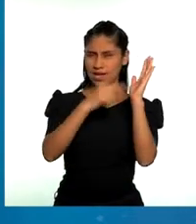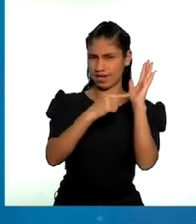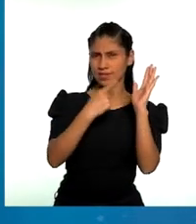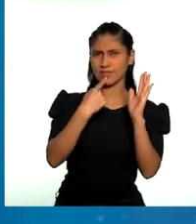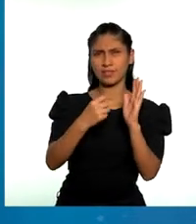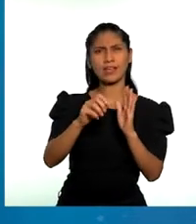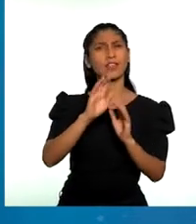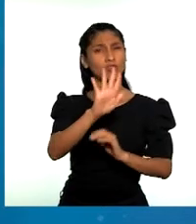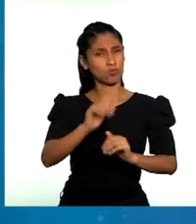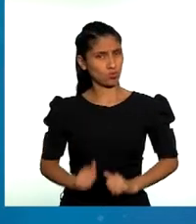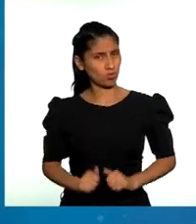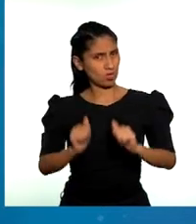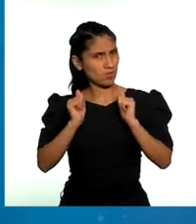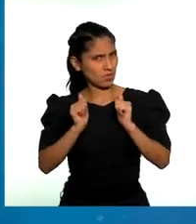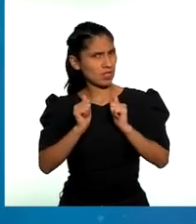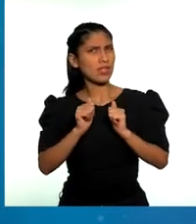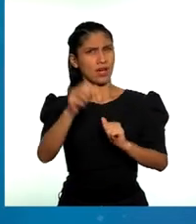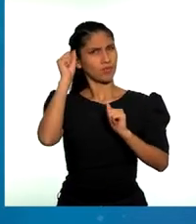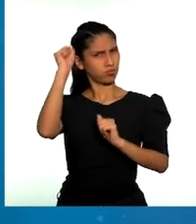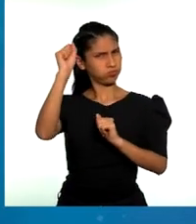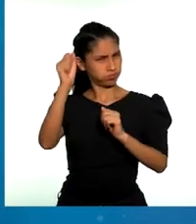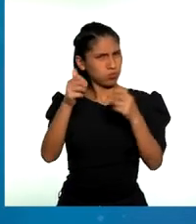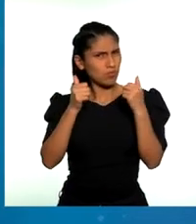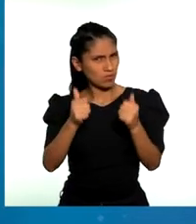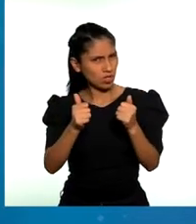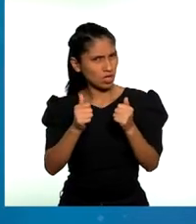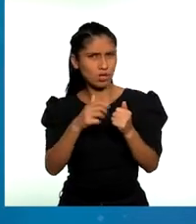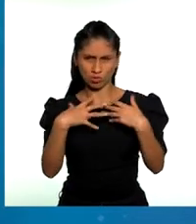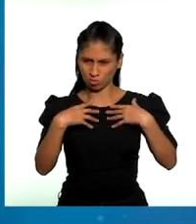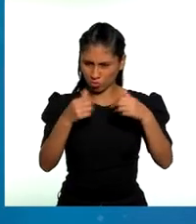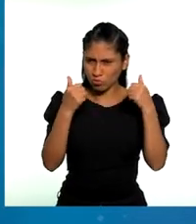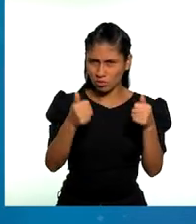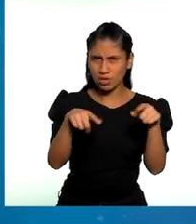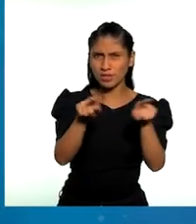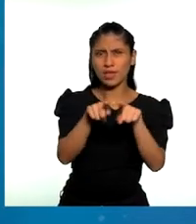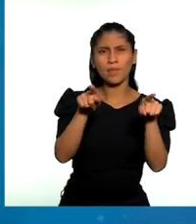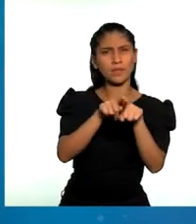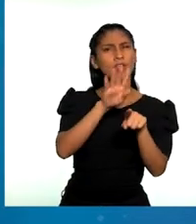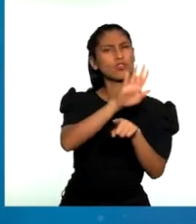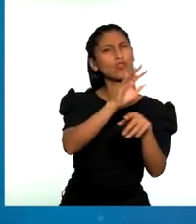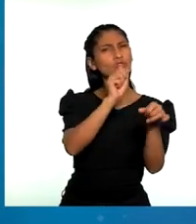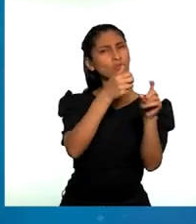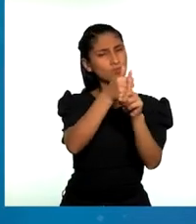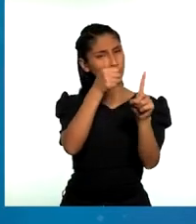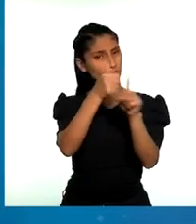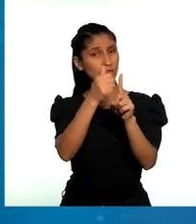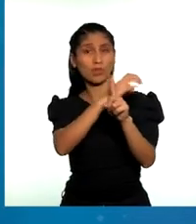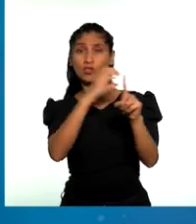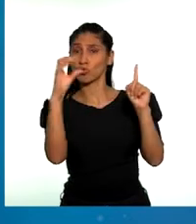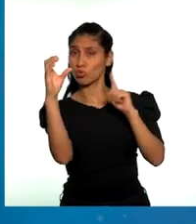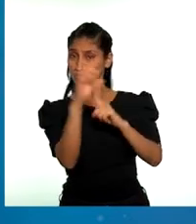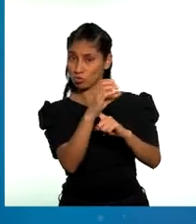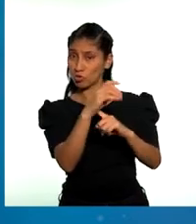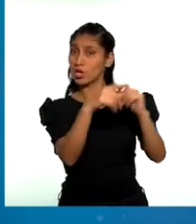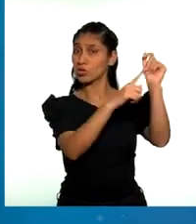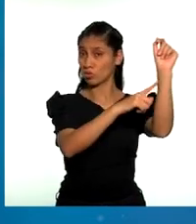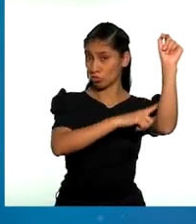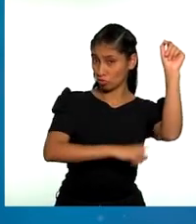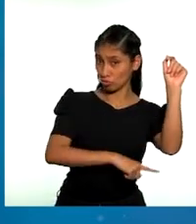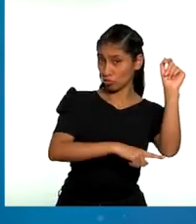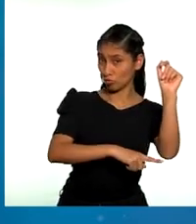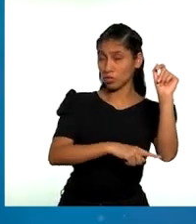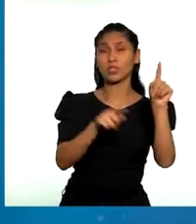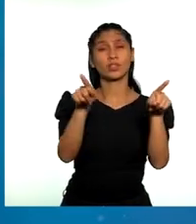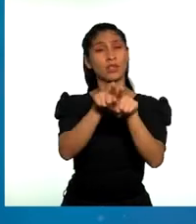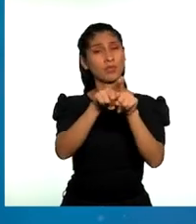dignidad, mantener y fortalecer sus propias instituciones, culturas, tradiciones y a buscar